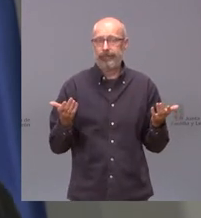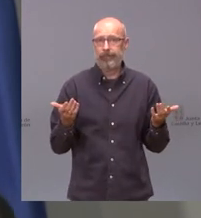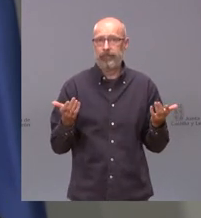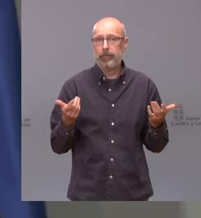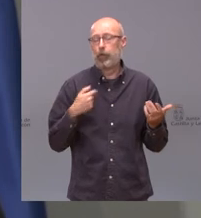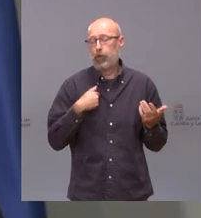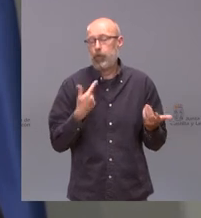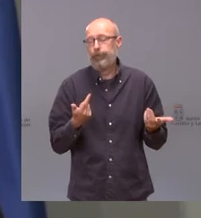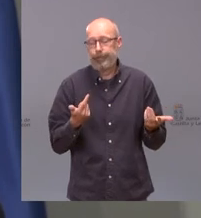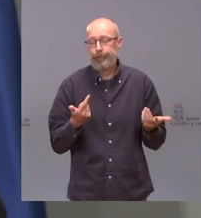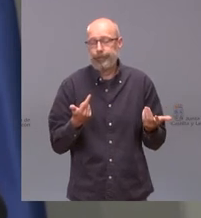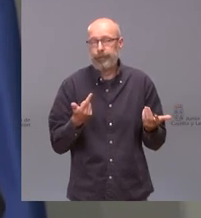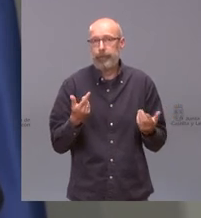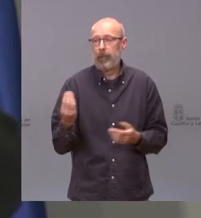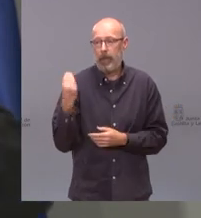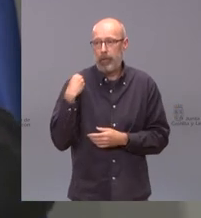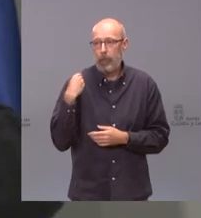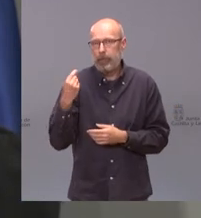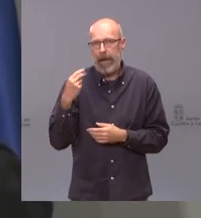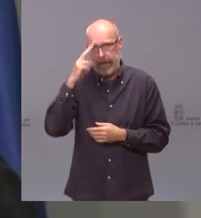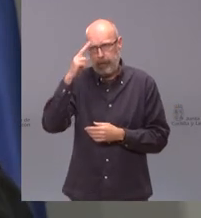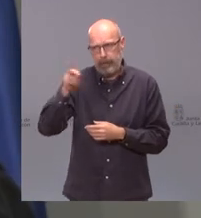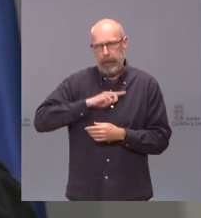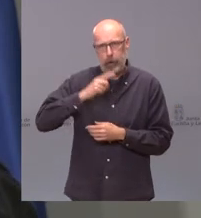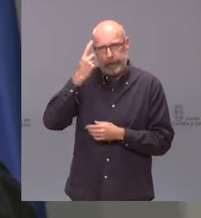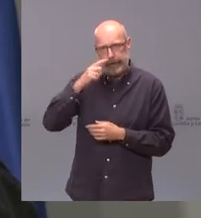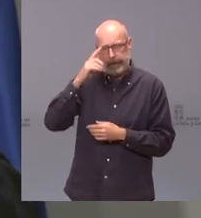yo naturalmente que me ha hecho una pregunta con todo respeto perdóneme si